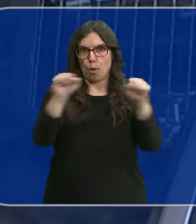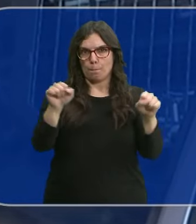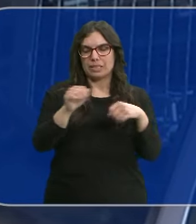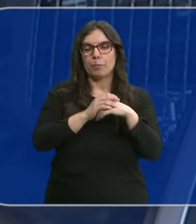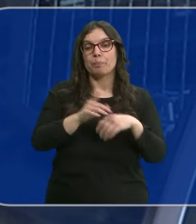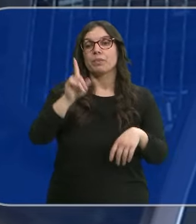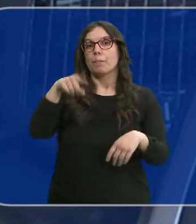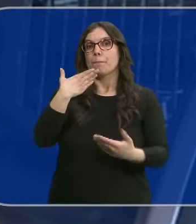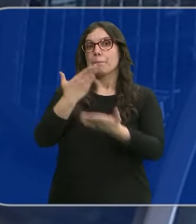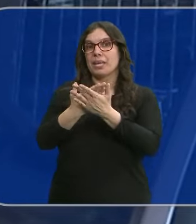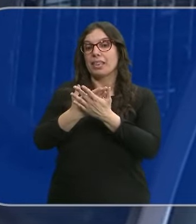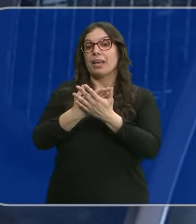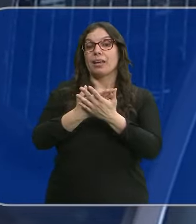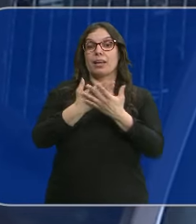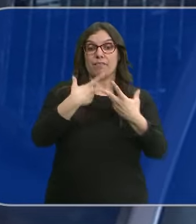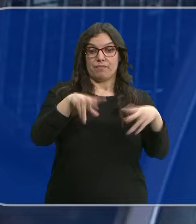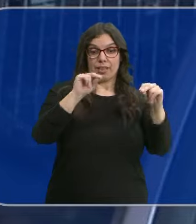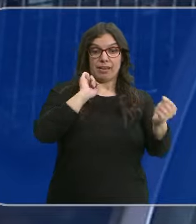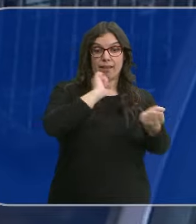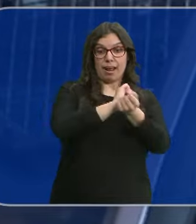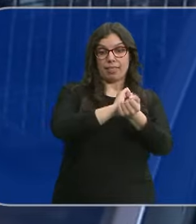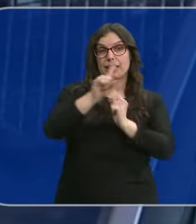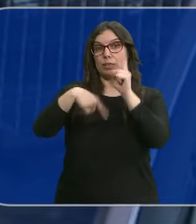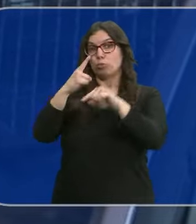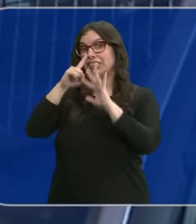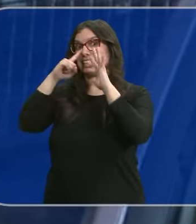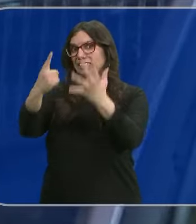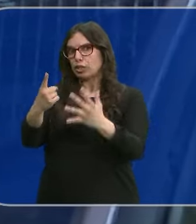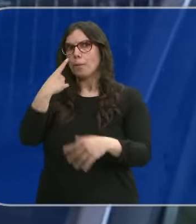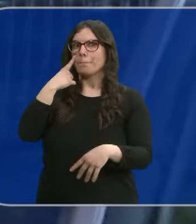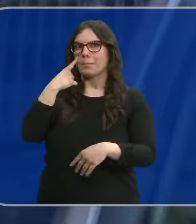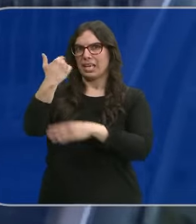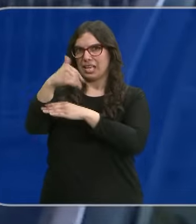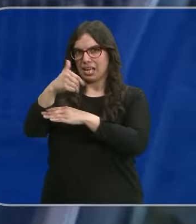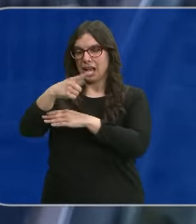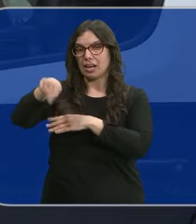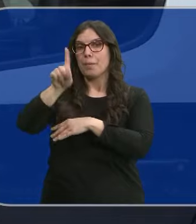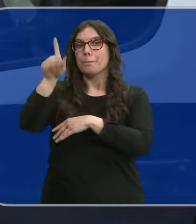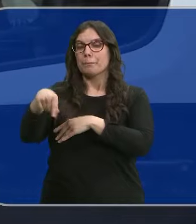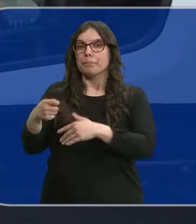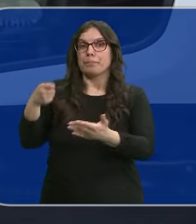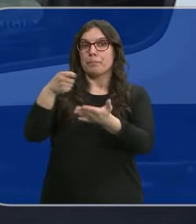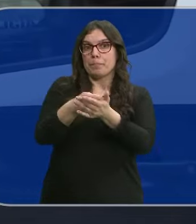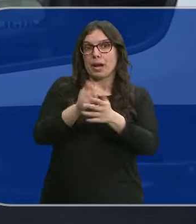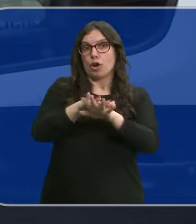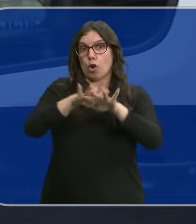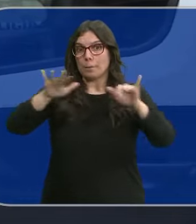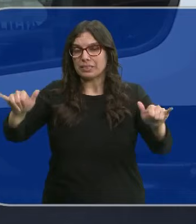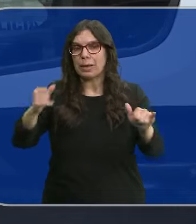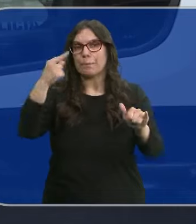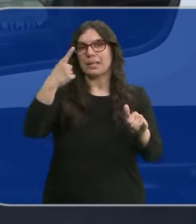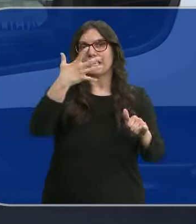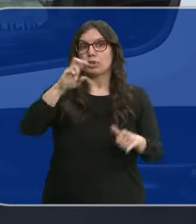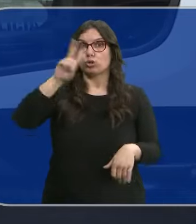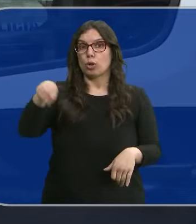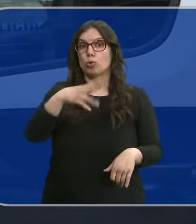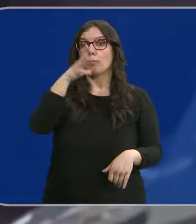también para él seis años de vigilancia una vez cumplida la pena de cárcel y una indemnización de 1.500 euros para el trabajador de la embajada de Ucrania